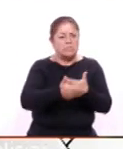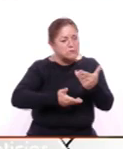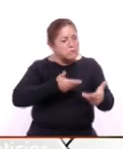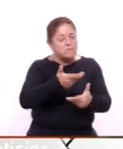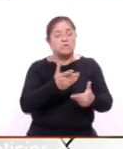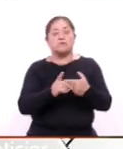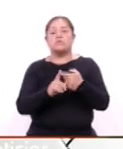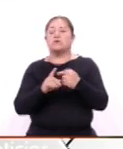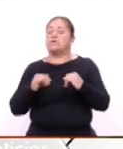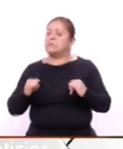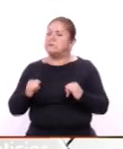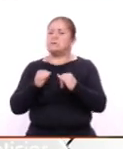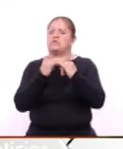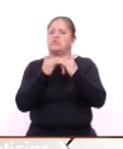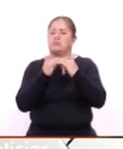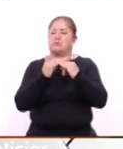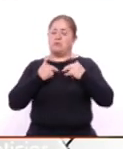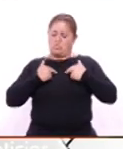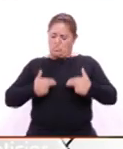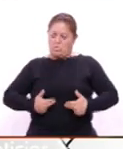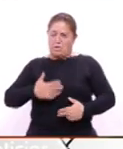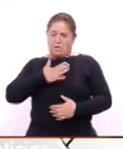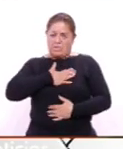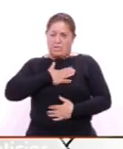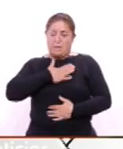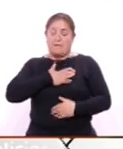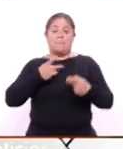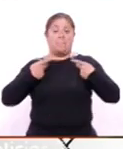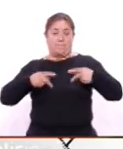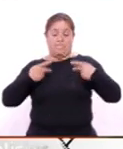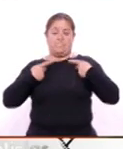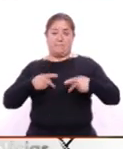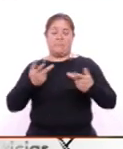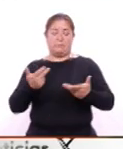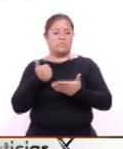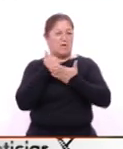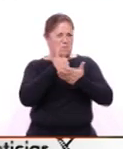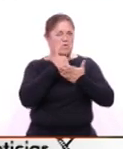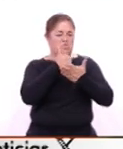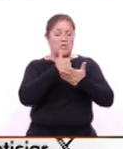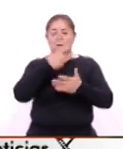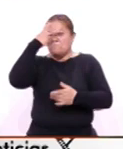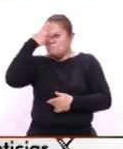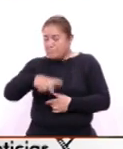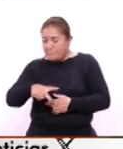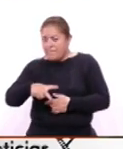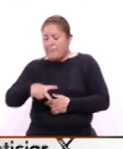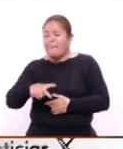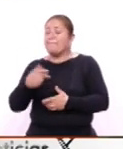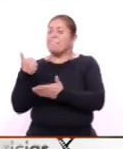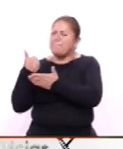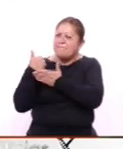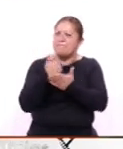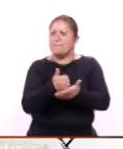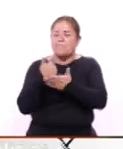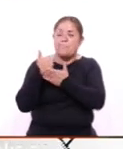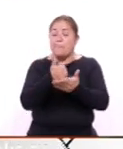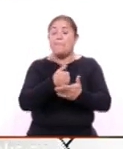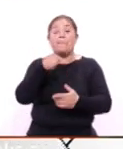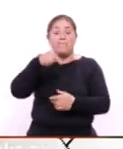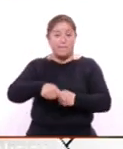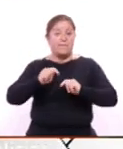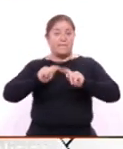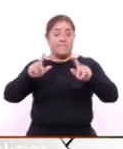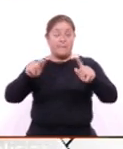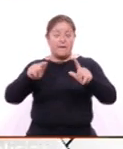institución el servicio humanitario de todos los mexicanos que colaboraron como aquí en Tlaxcala